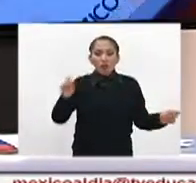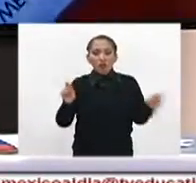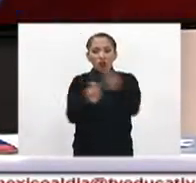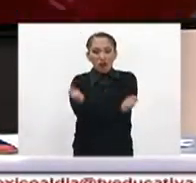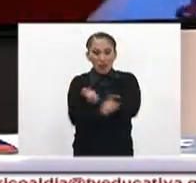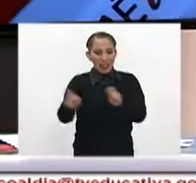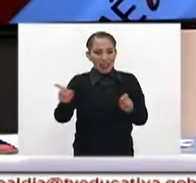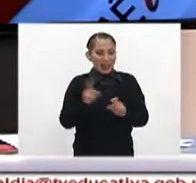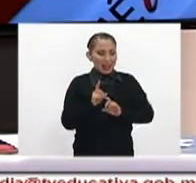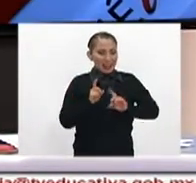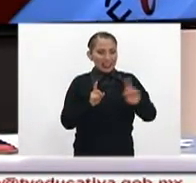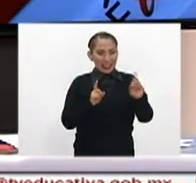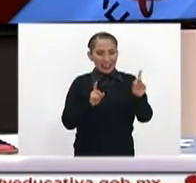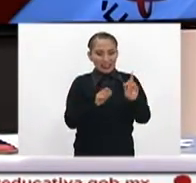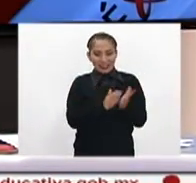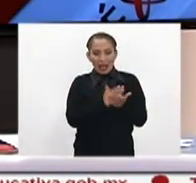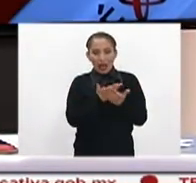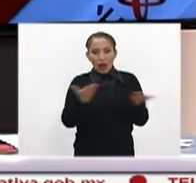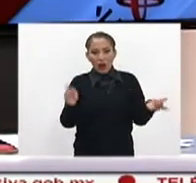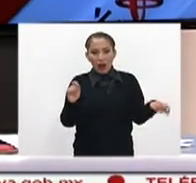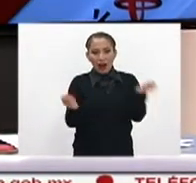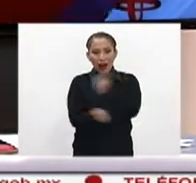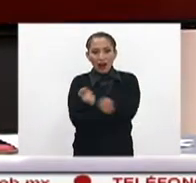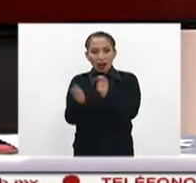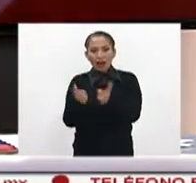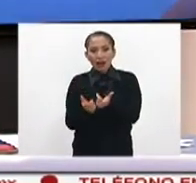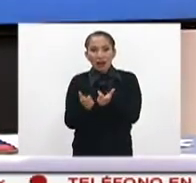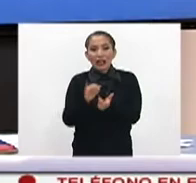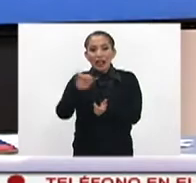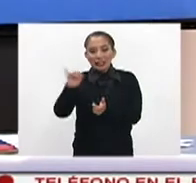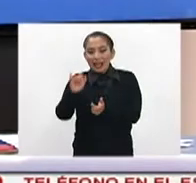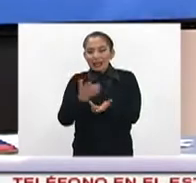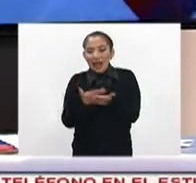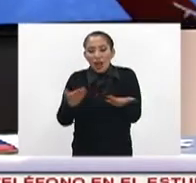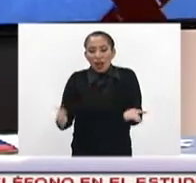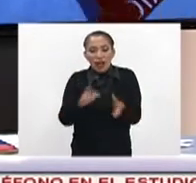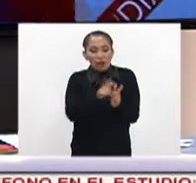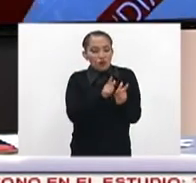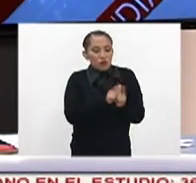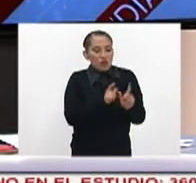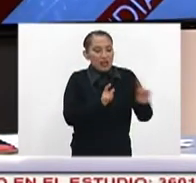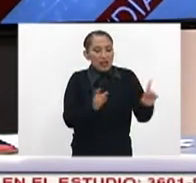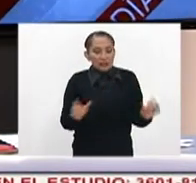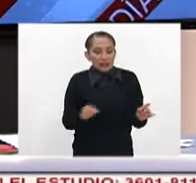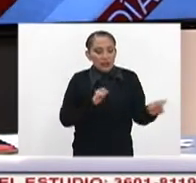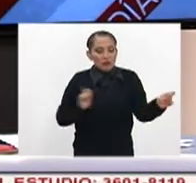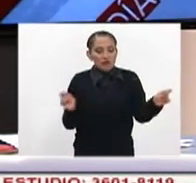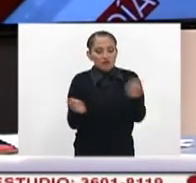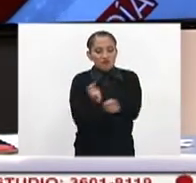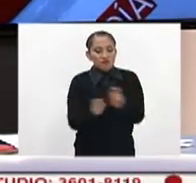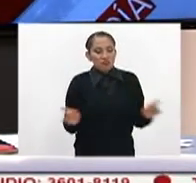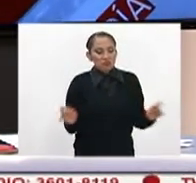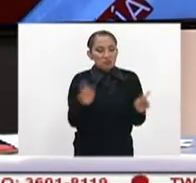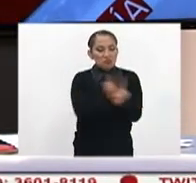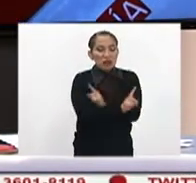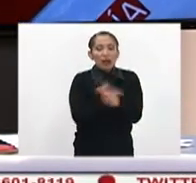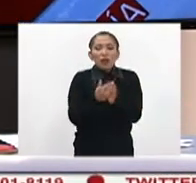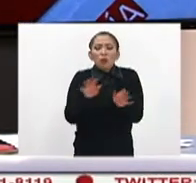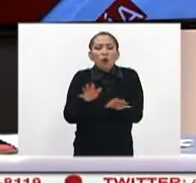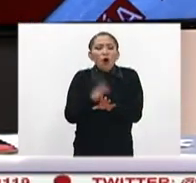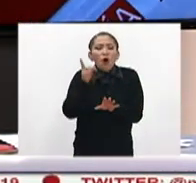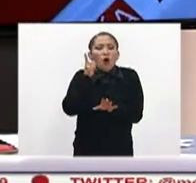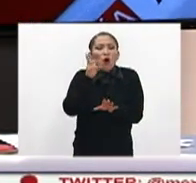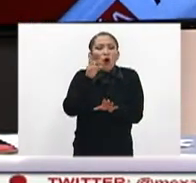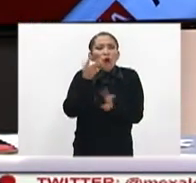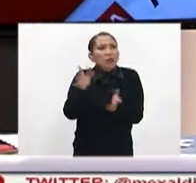izquierda a la derecha. ¿Cómo es posible este tipo de transiciones sin que